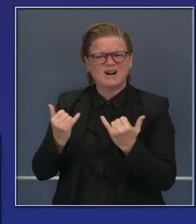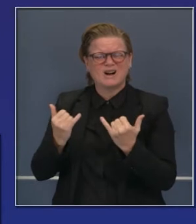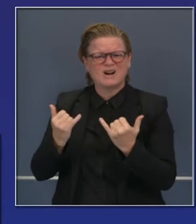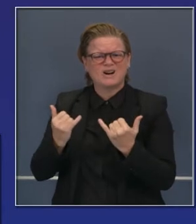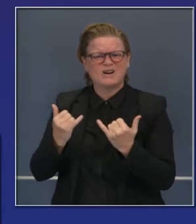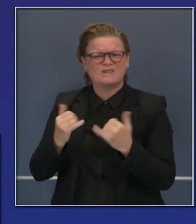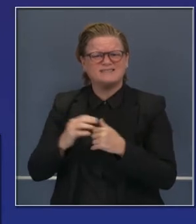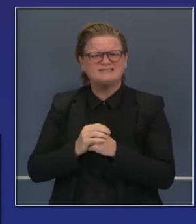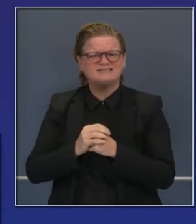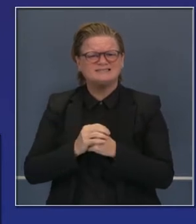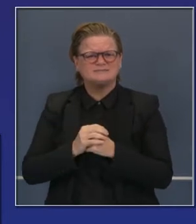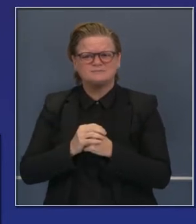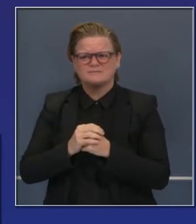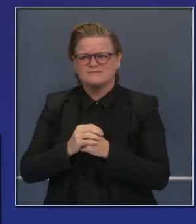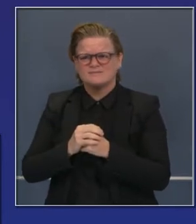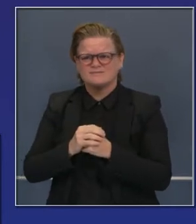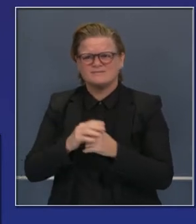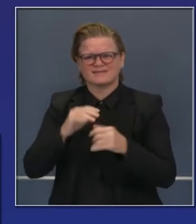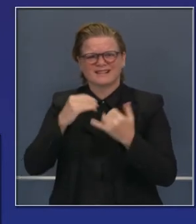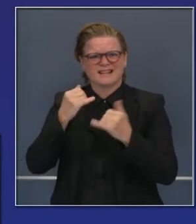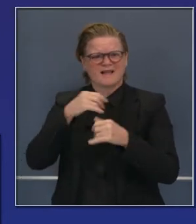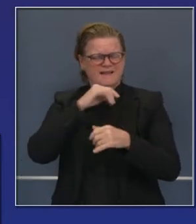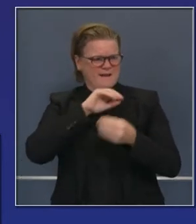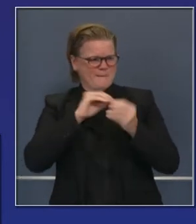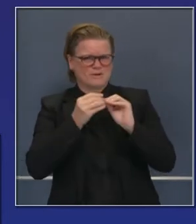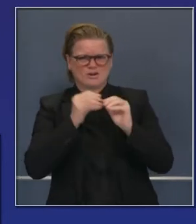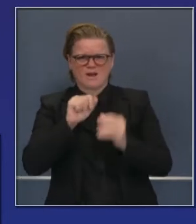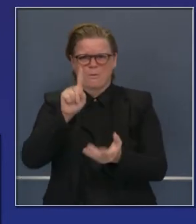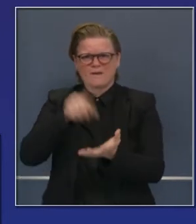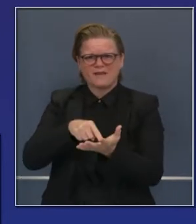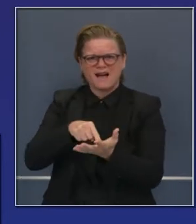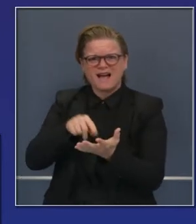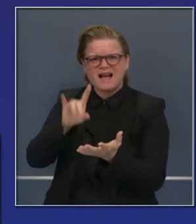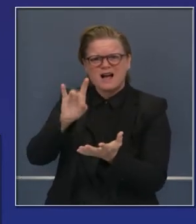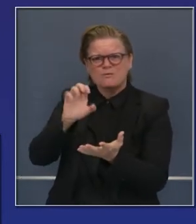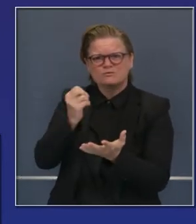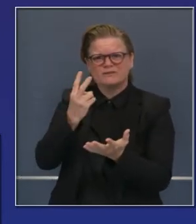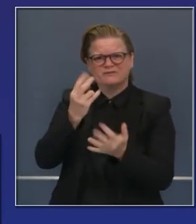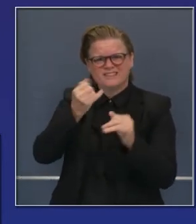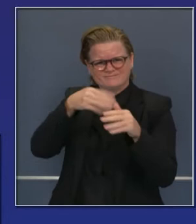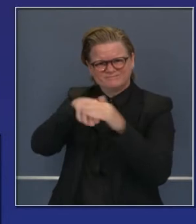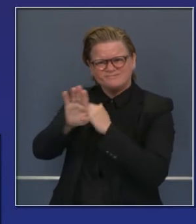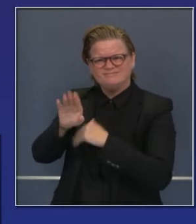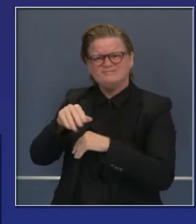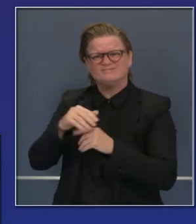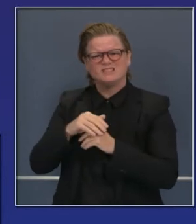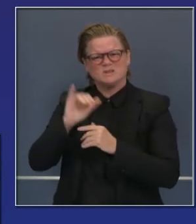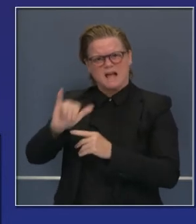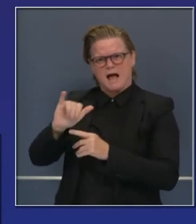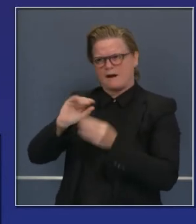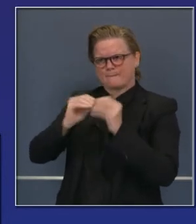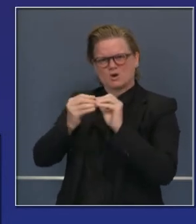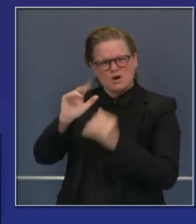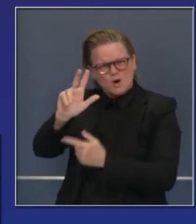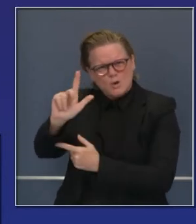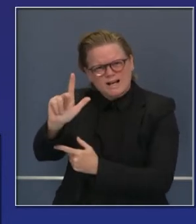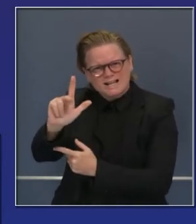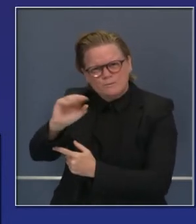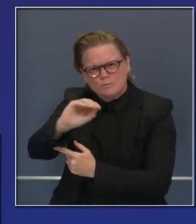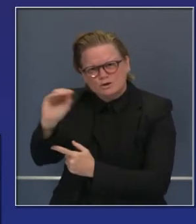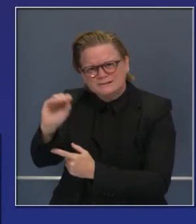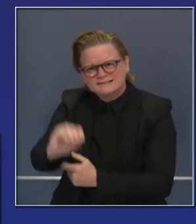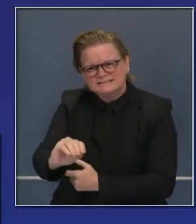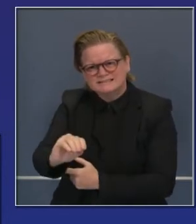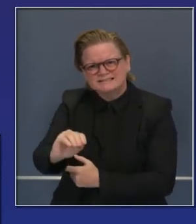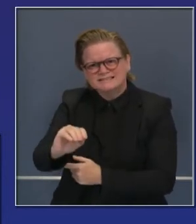pacientes en el sistema de atención médica intensa. Con prueba positiva de COVID-19. Así que 29%